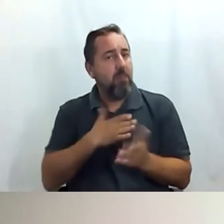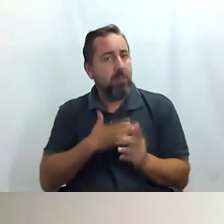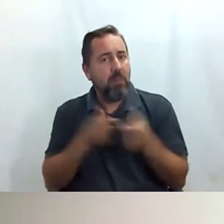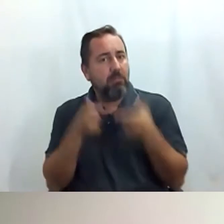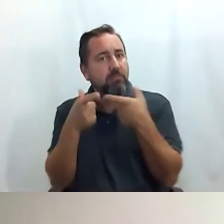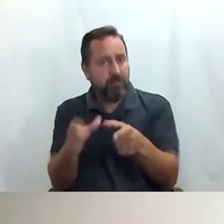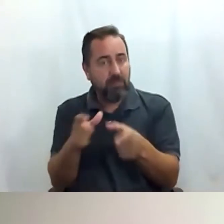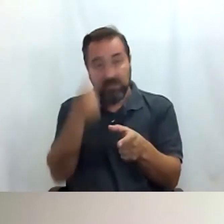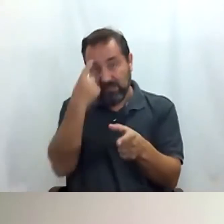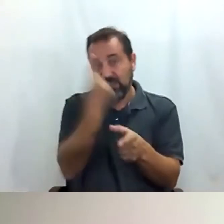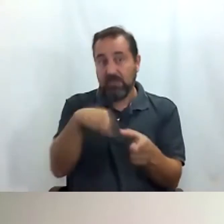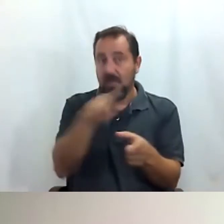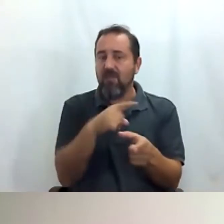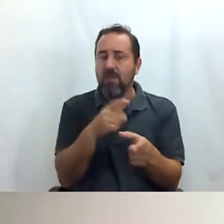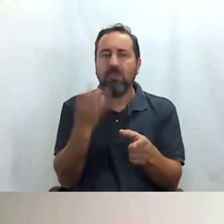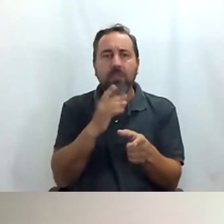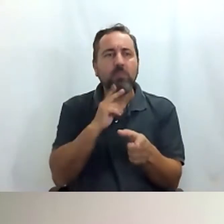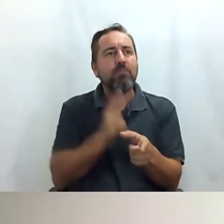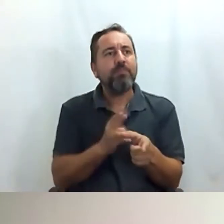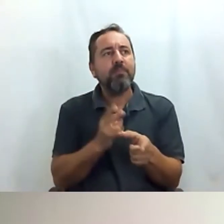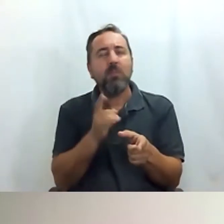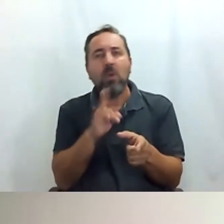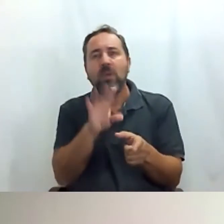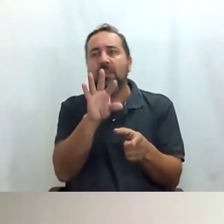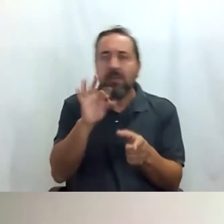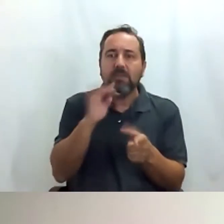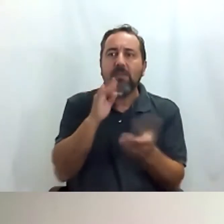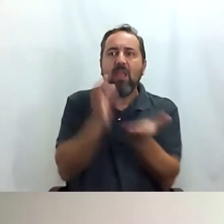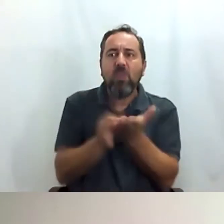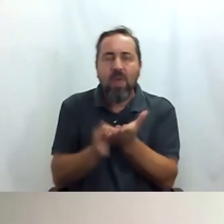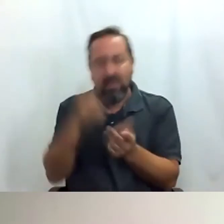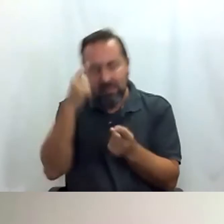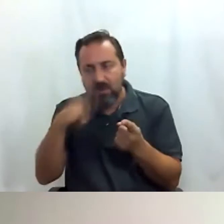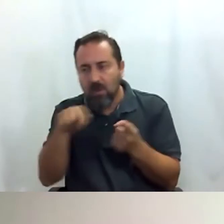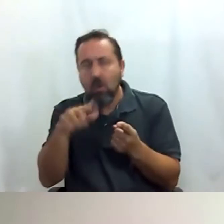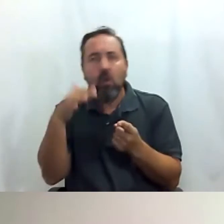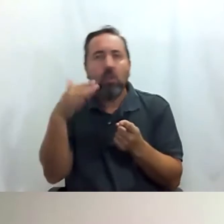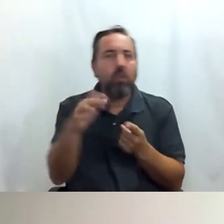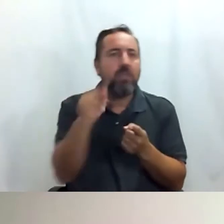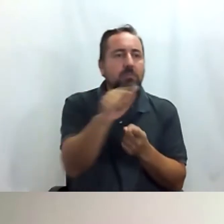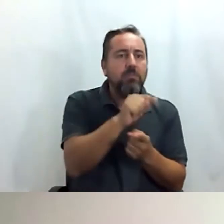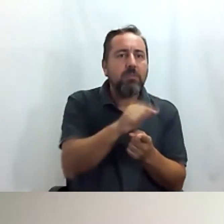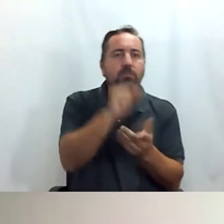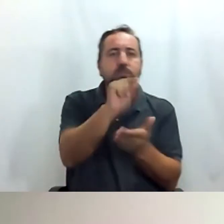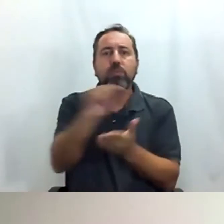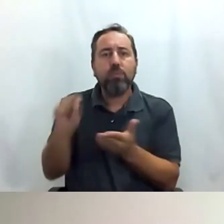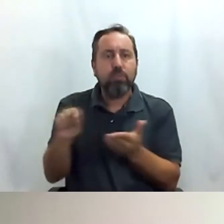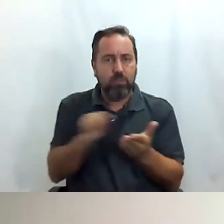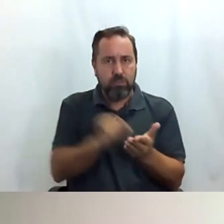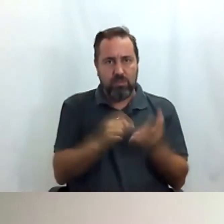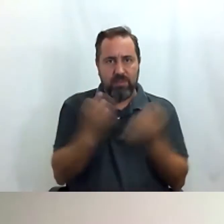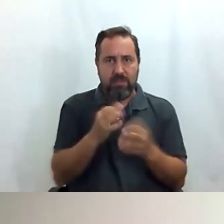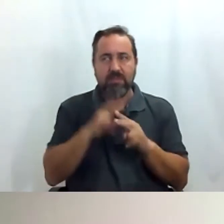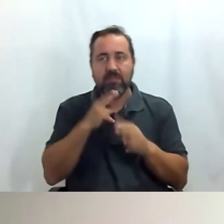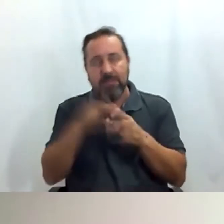sabemos que al final tenemos que ir identificando toda la ciudad dónde están los puntos en los que hay que hacer